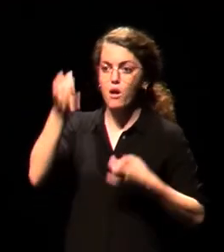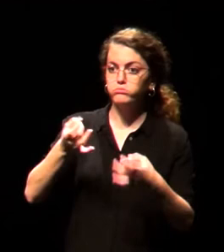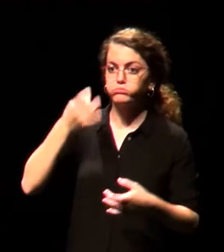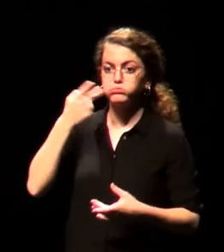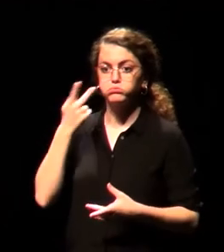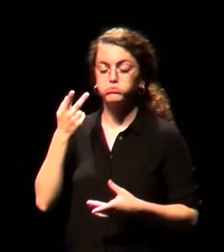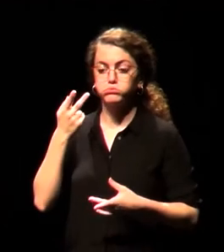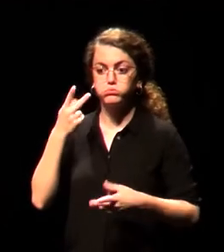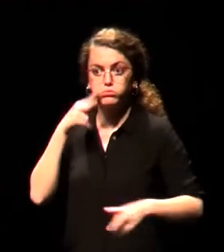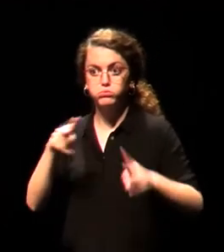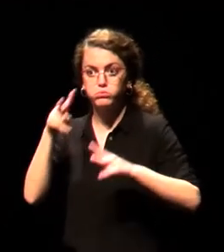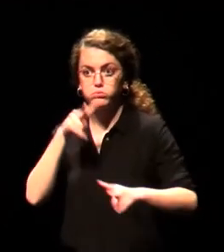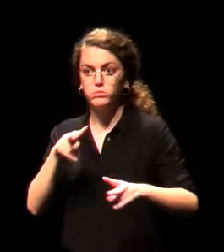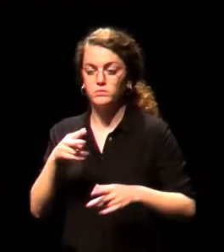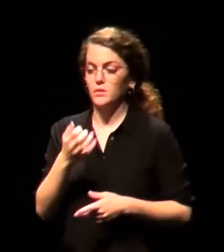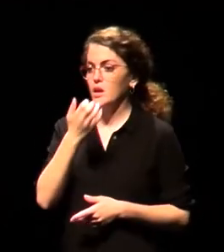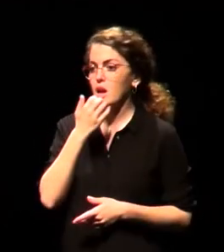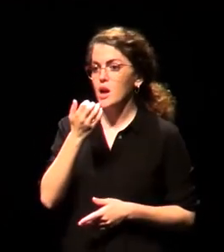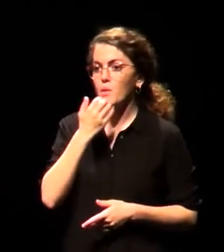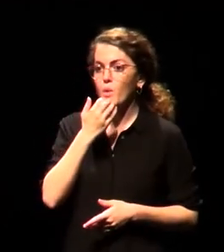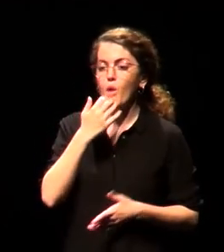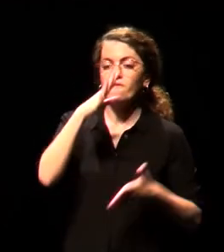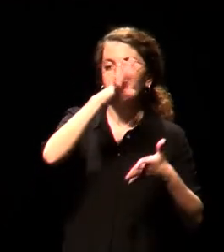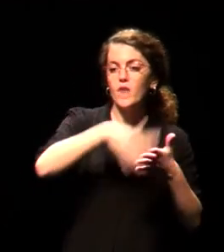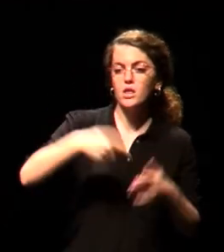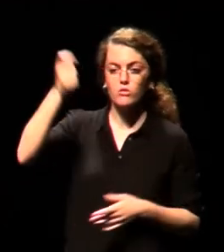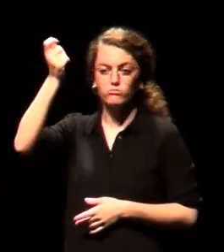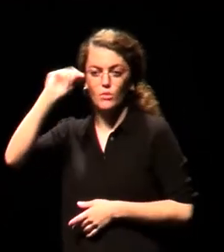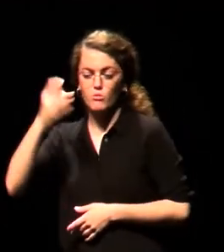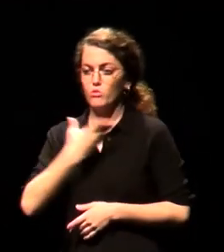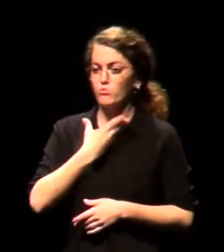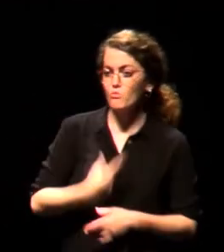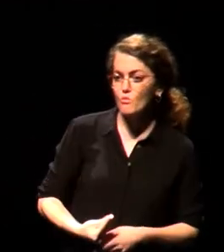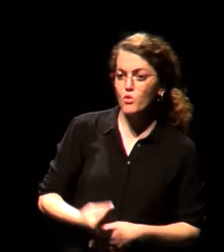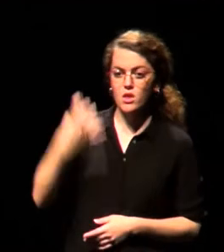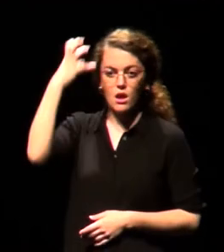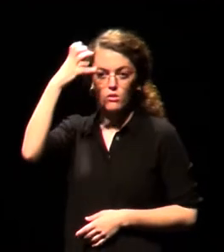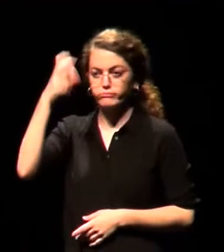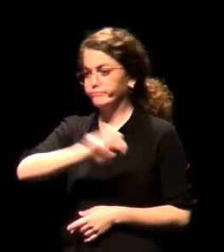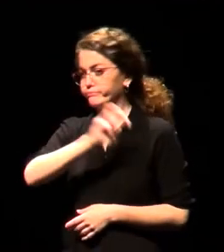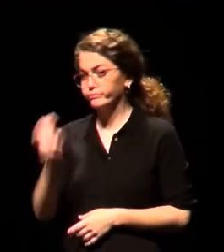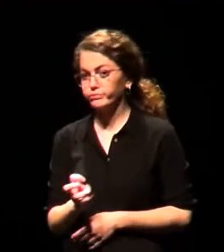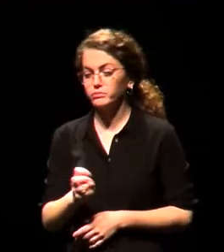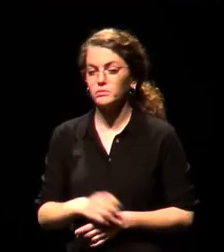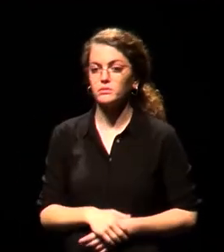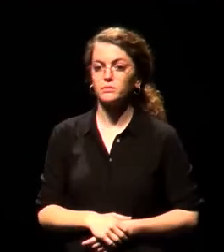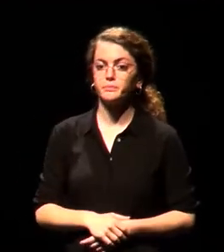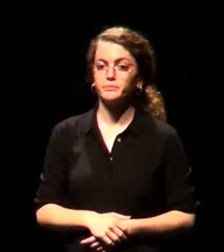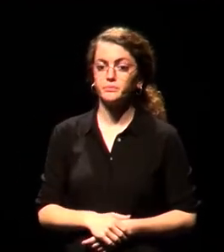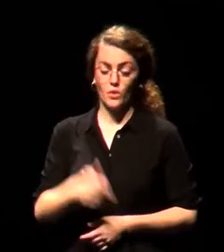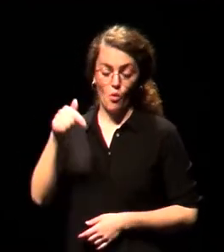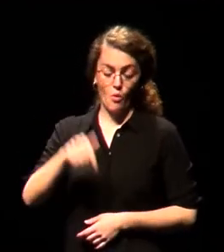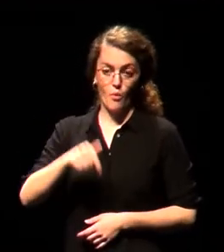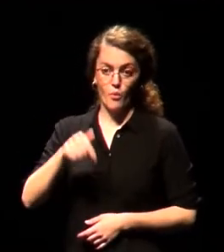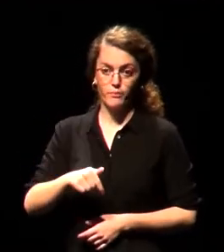ciudades como Barcelona, Pamplona, Murcia, La Coruña, etc. Estamos hoy aquí para